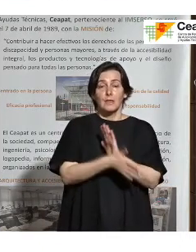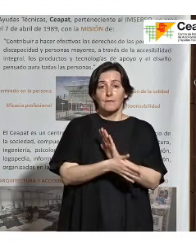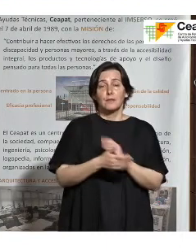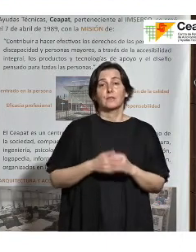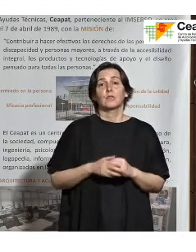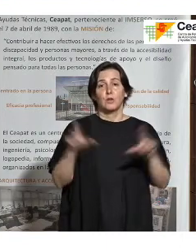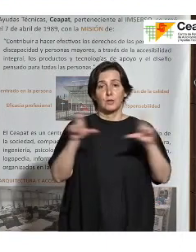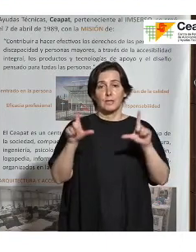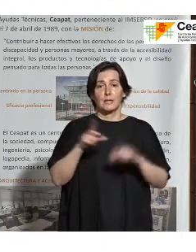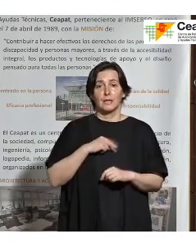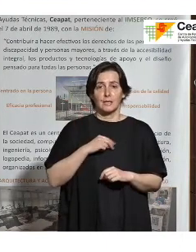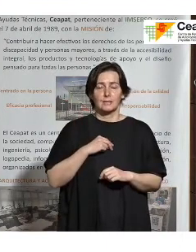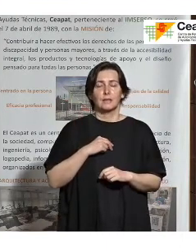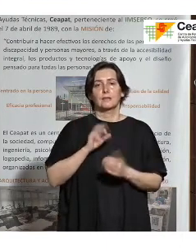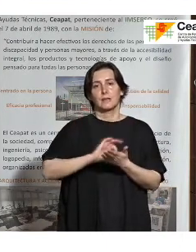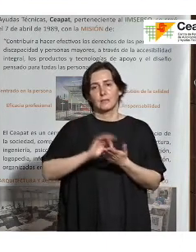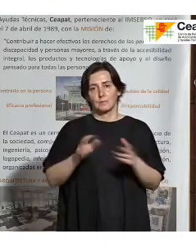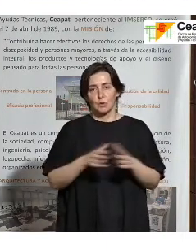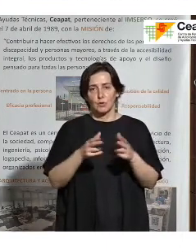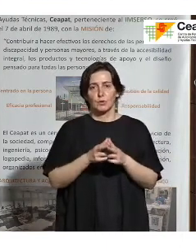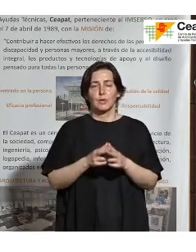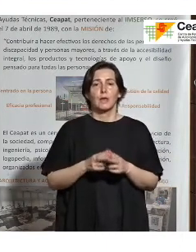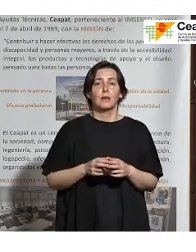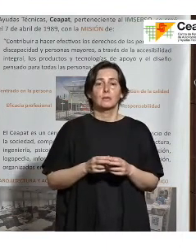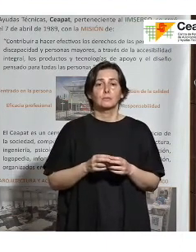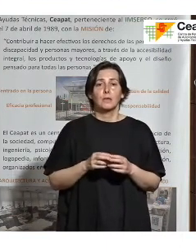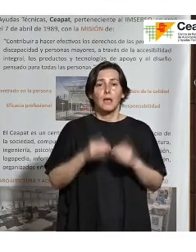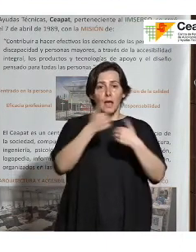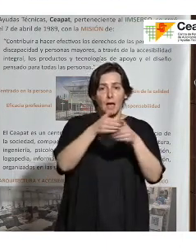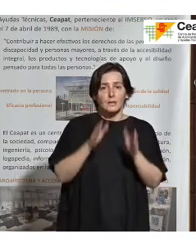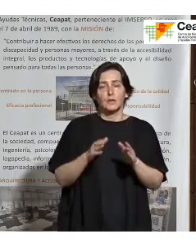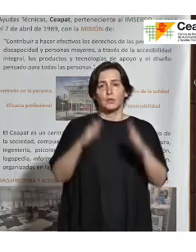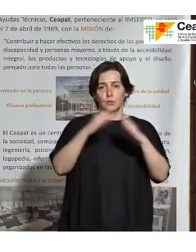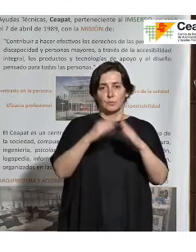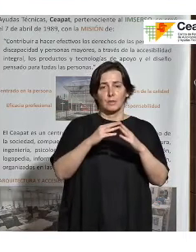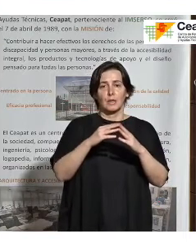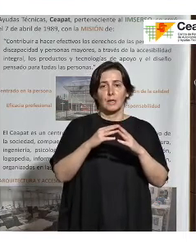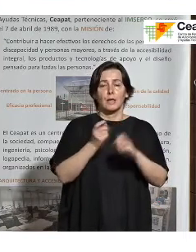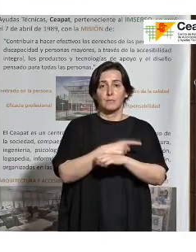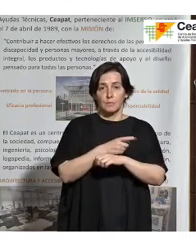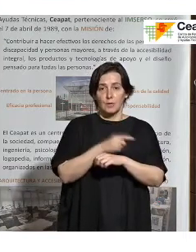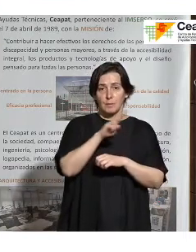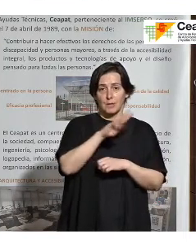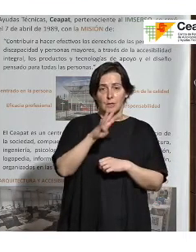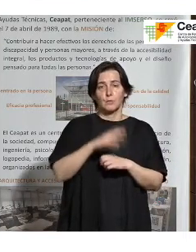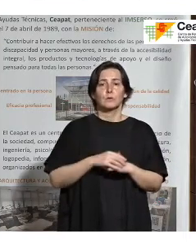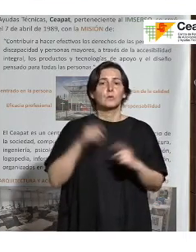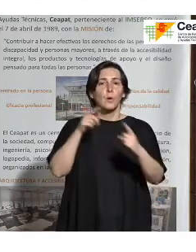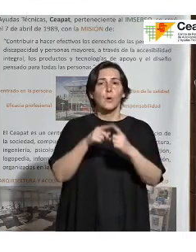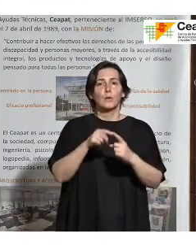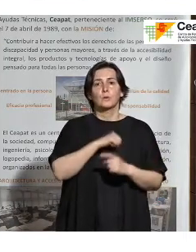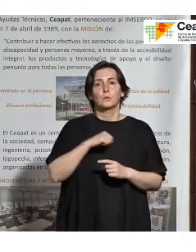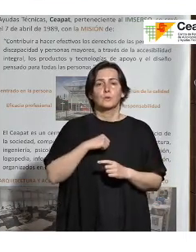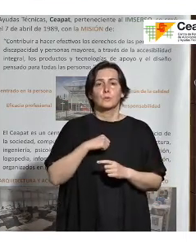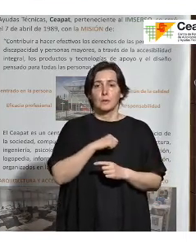teleasistencia como servicio social de atención domiciliaria ininterrumpida, 24 horas, destinado a promover la autonomía personal